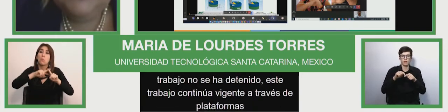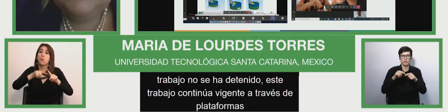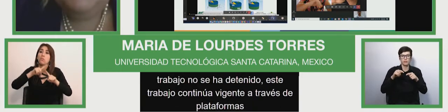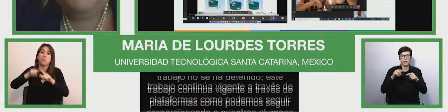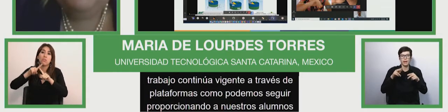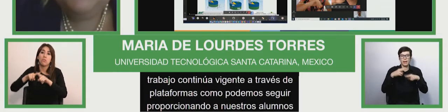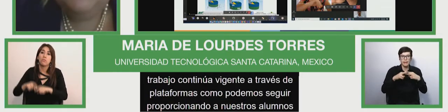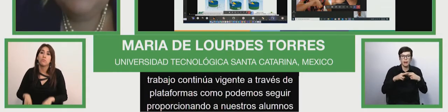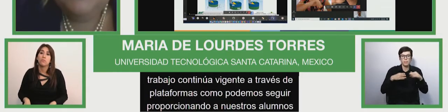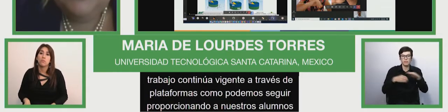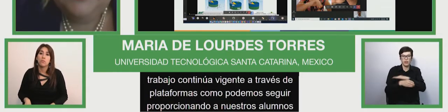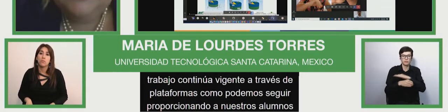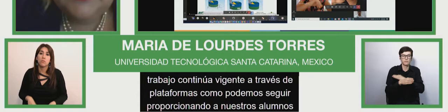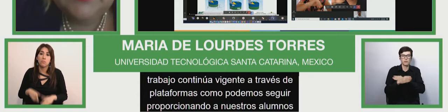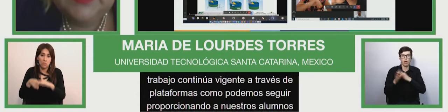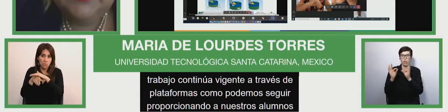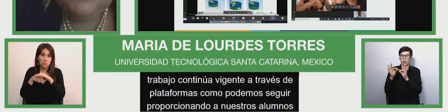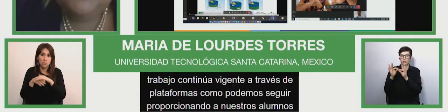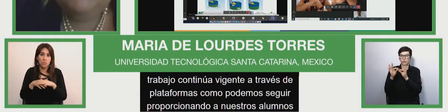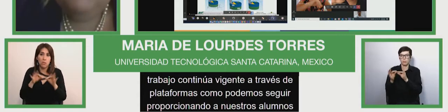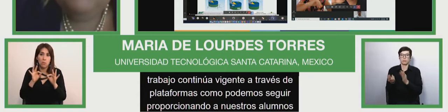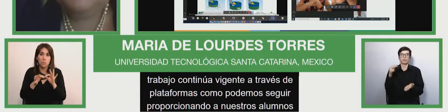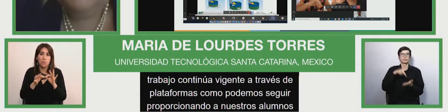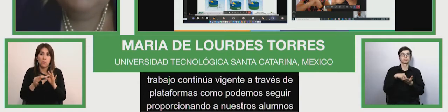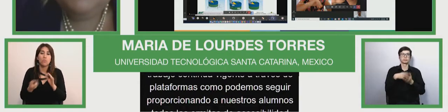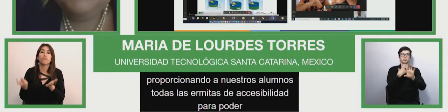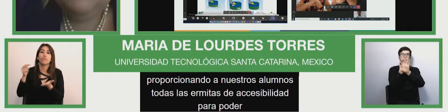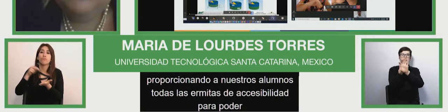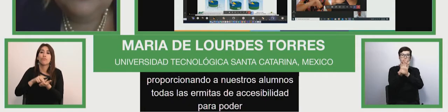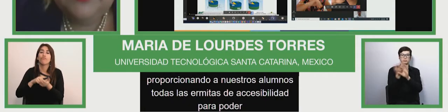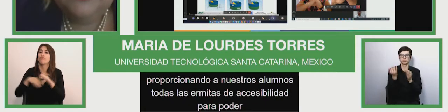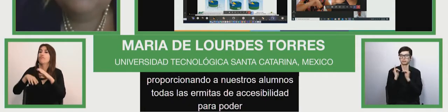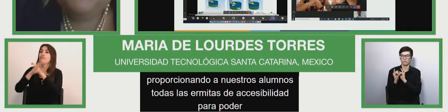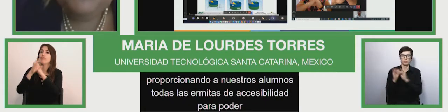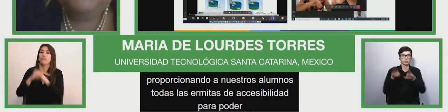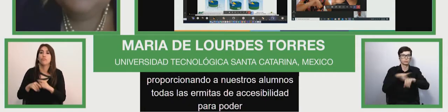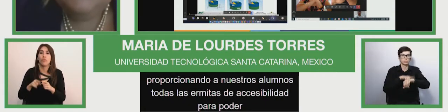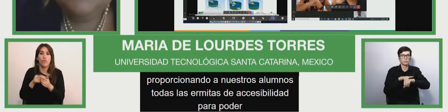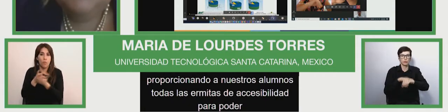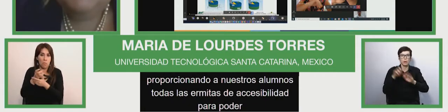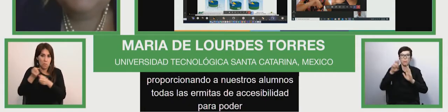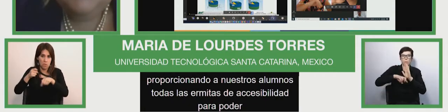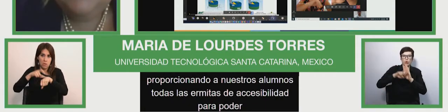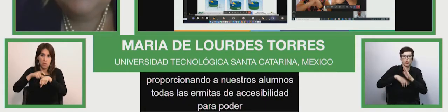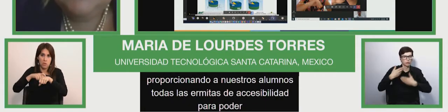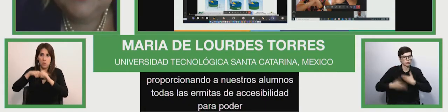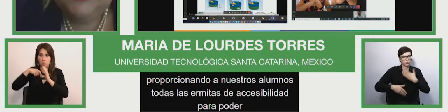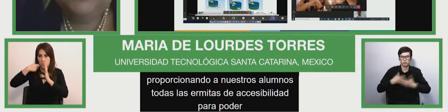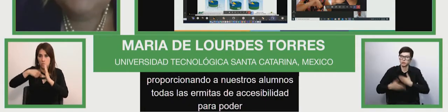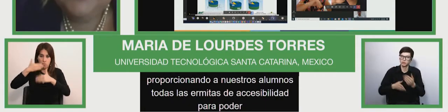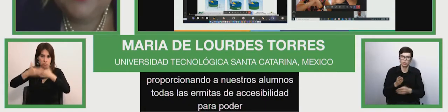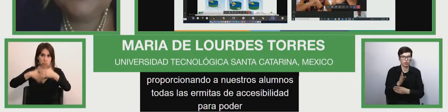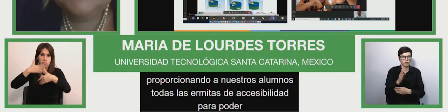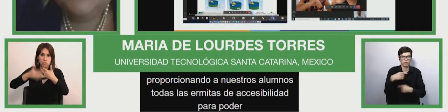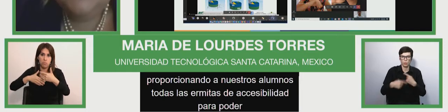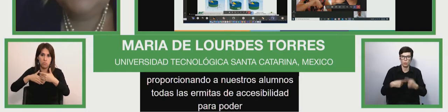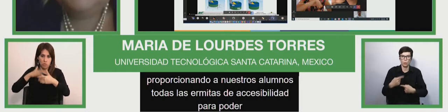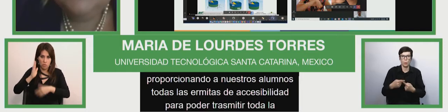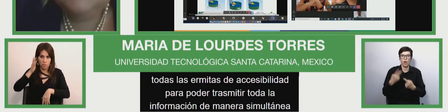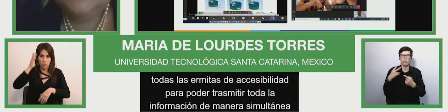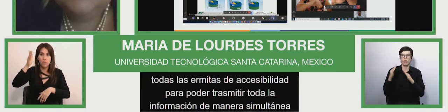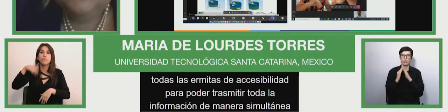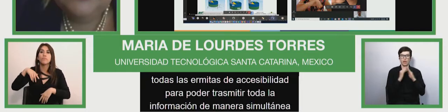se conecta para poder transmitir toda la información de manera simultánea los proyectos se siguen materializando desde casa